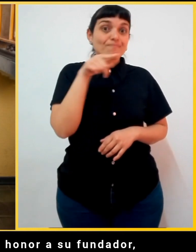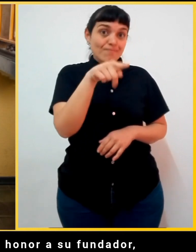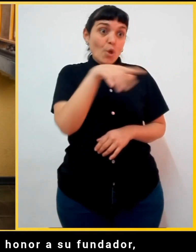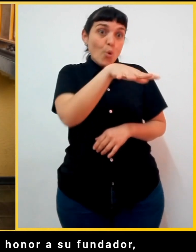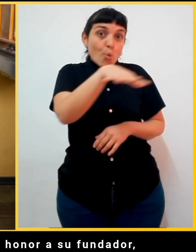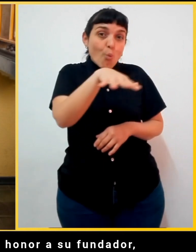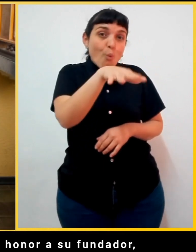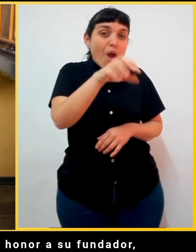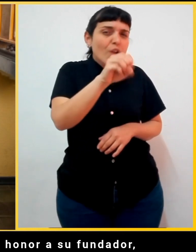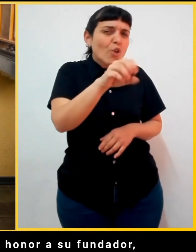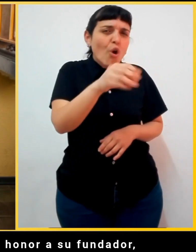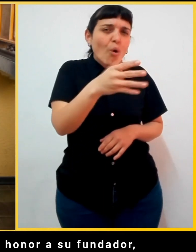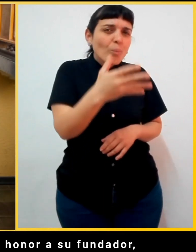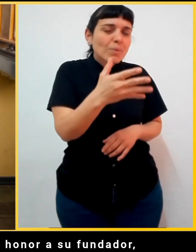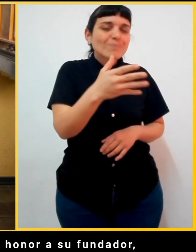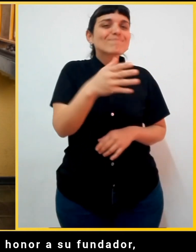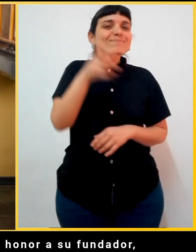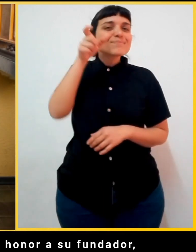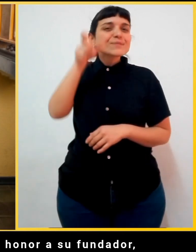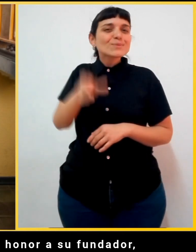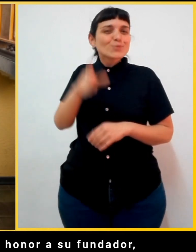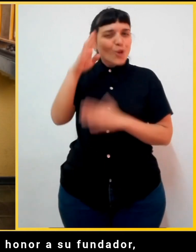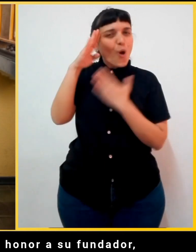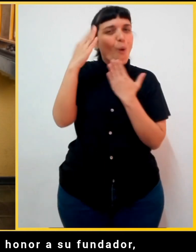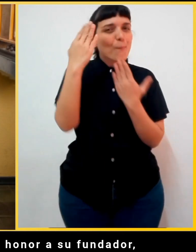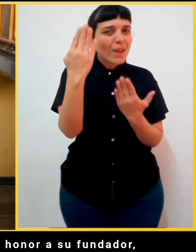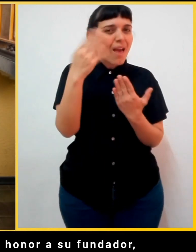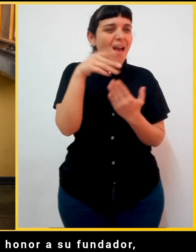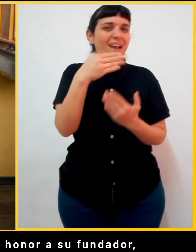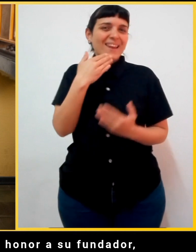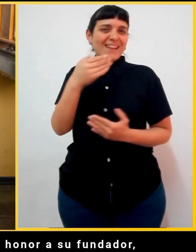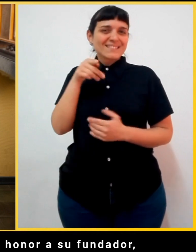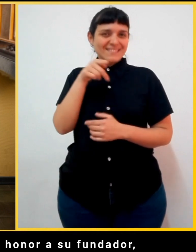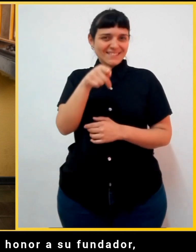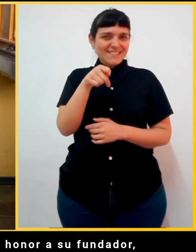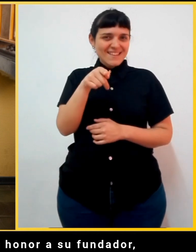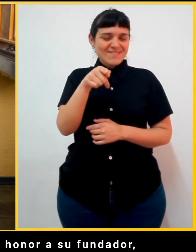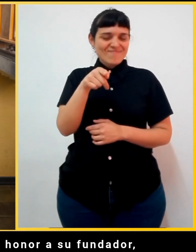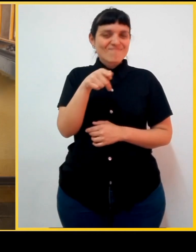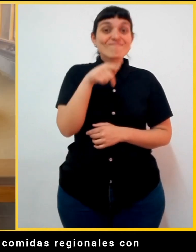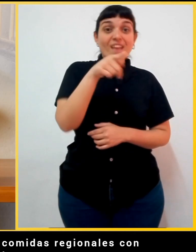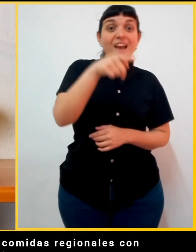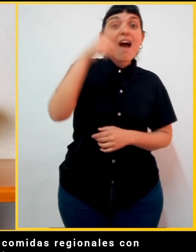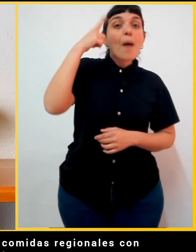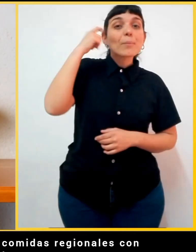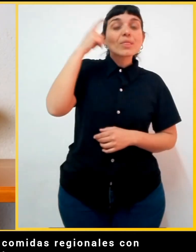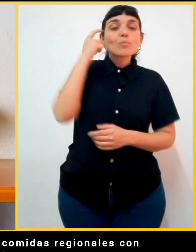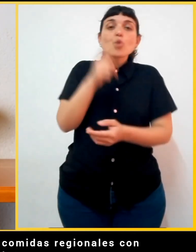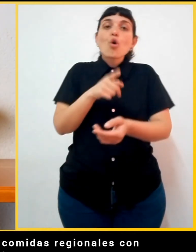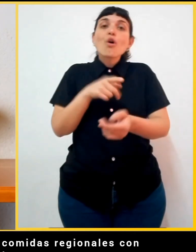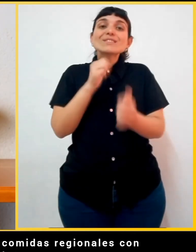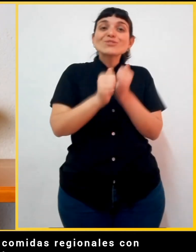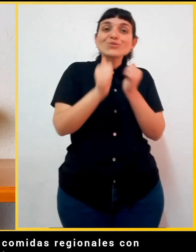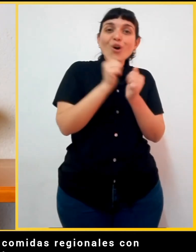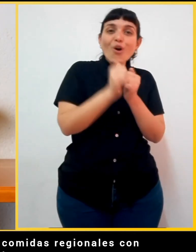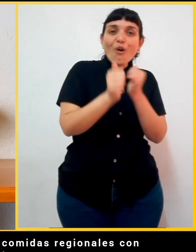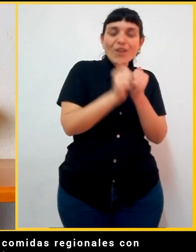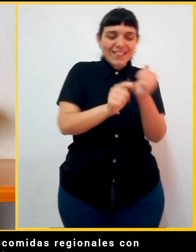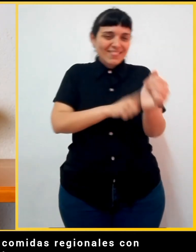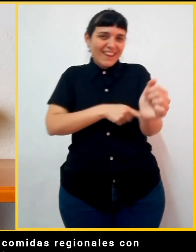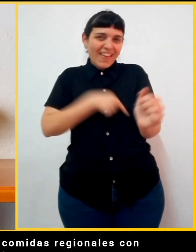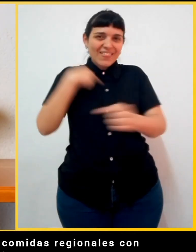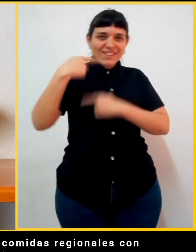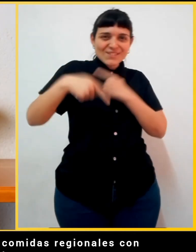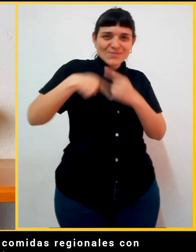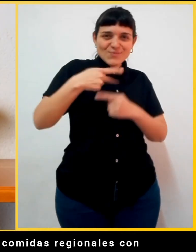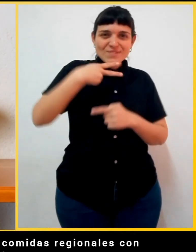lugar, que lleva el nombre en honor a su fundador, aprendemos de historia, tradición sanjuanina y